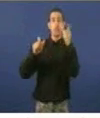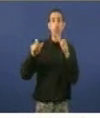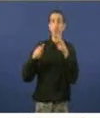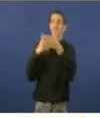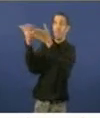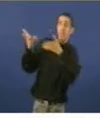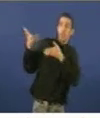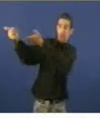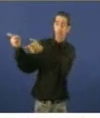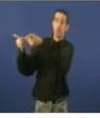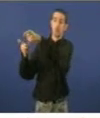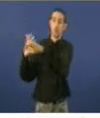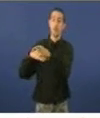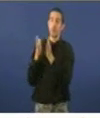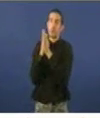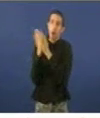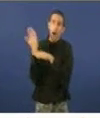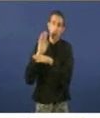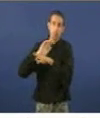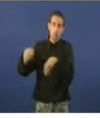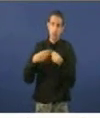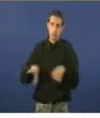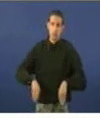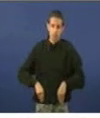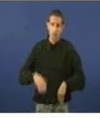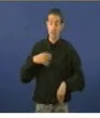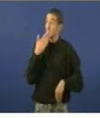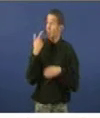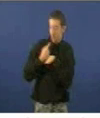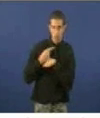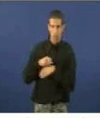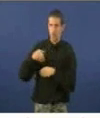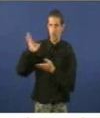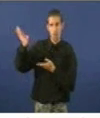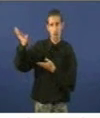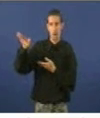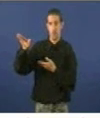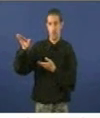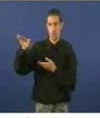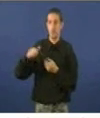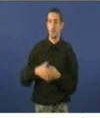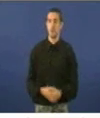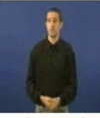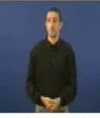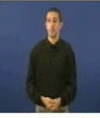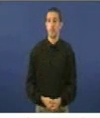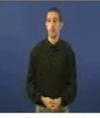invitados que depoñan a súa actitude, o señor merime obrigado a suspender o pleno ata que rematen coa súa actitude.